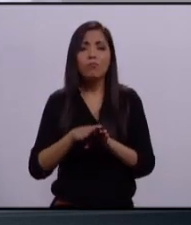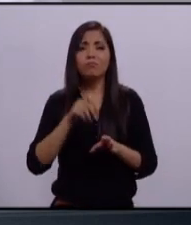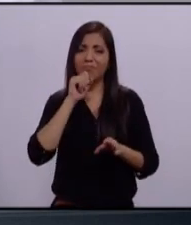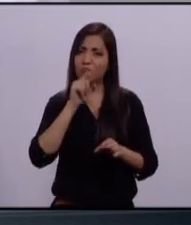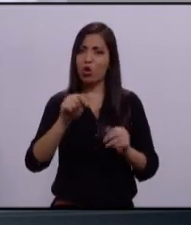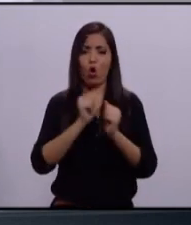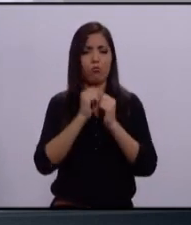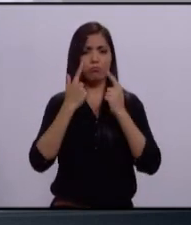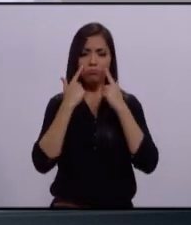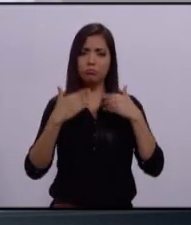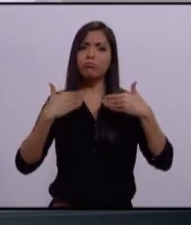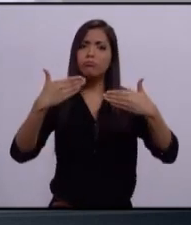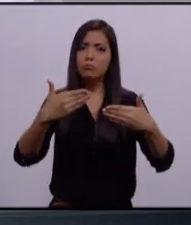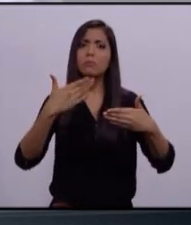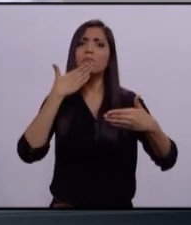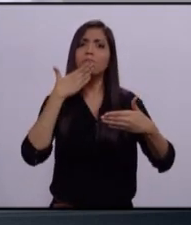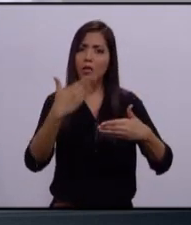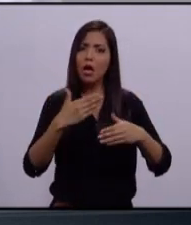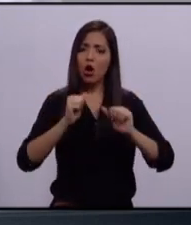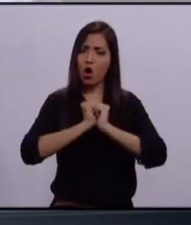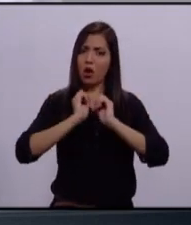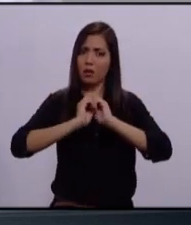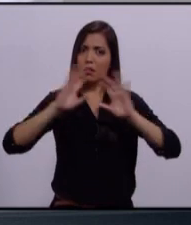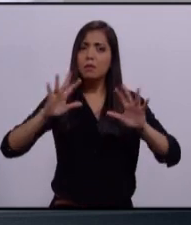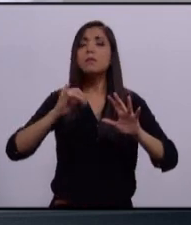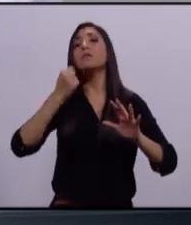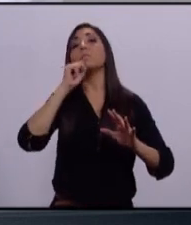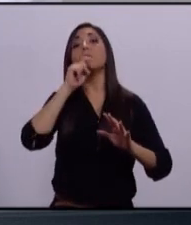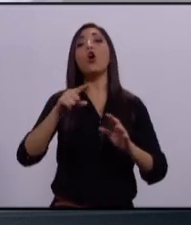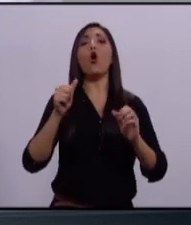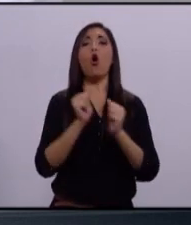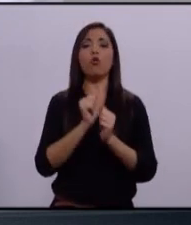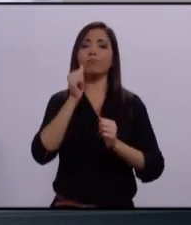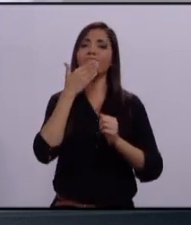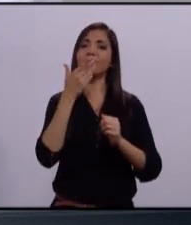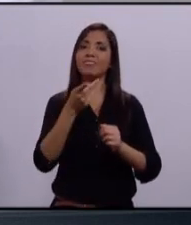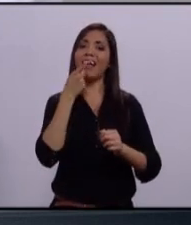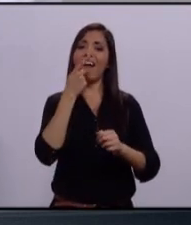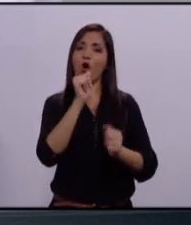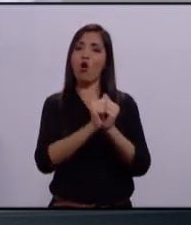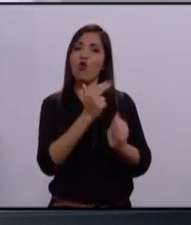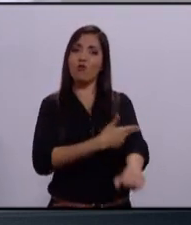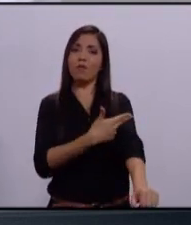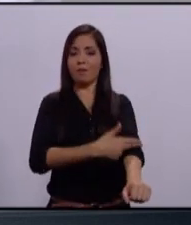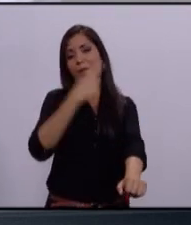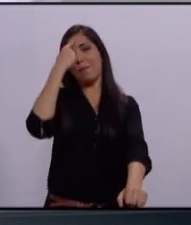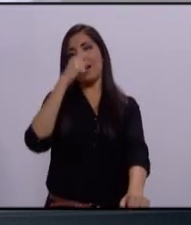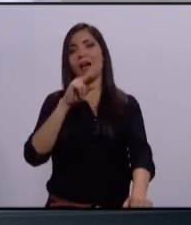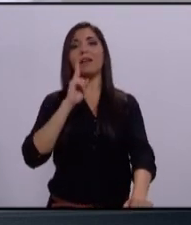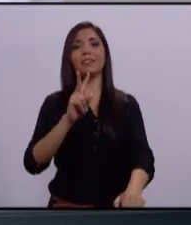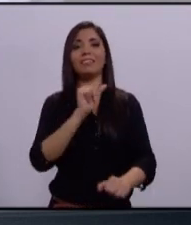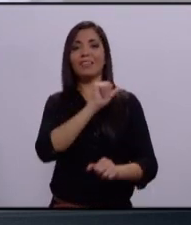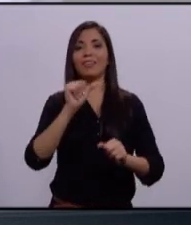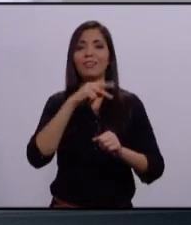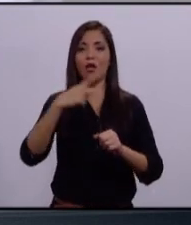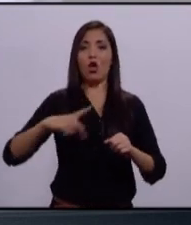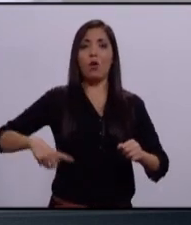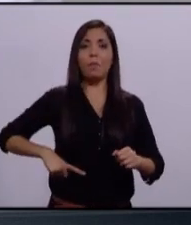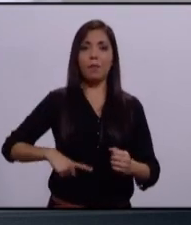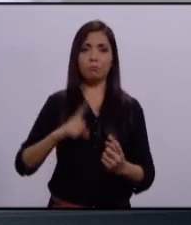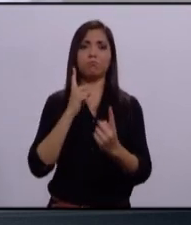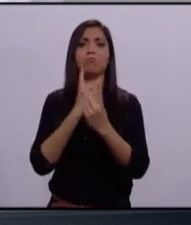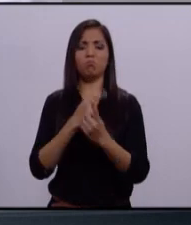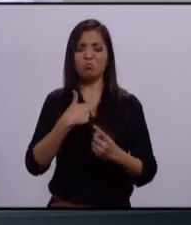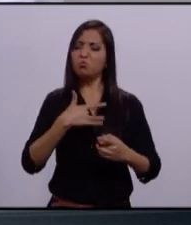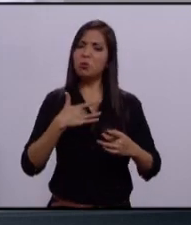toda transparencia, con toda claridad, pero sobre todo con toda la honradez que se requiere para el ejercicio de la función pública. Me siento muy